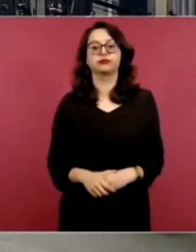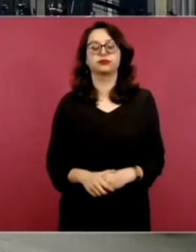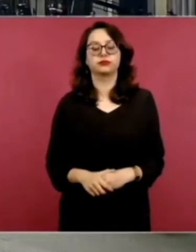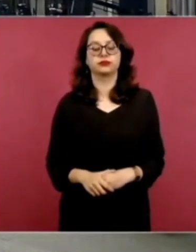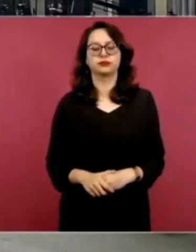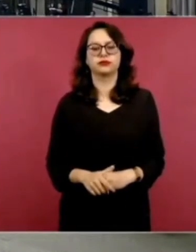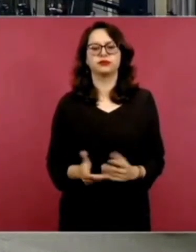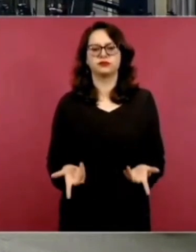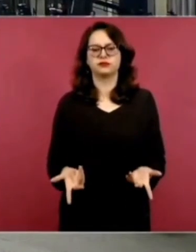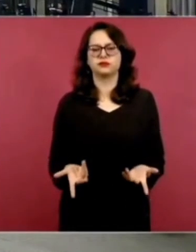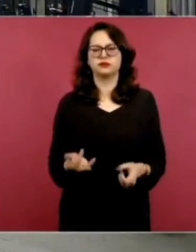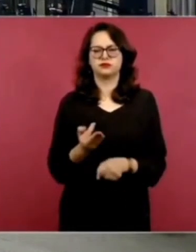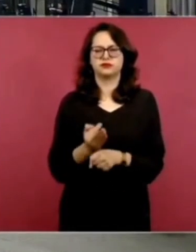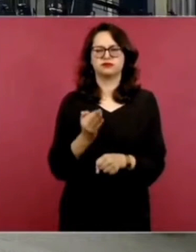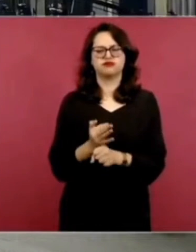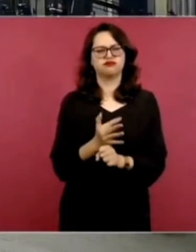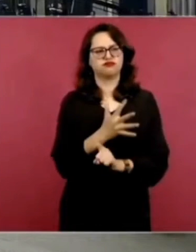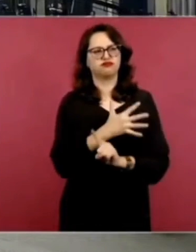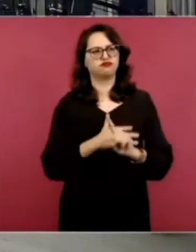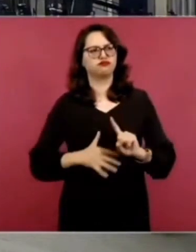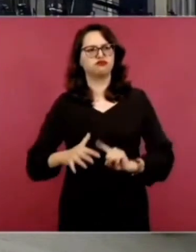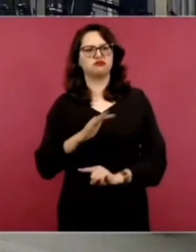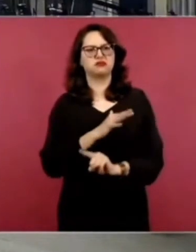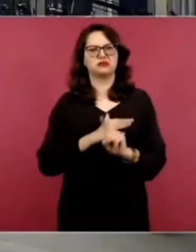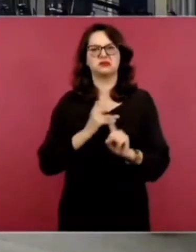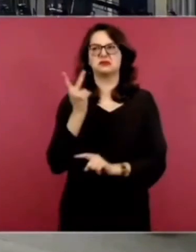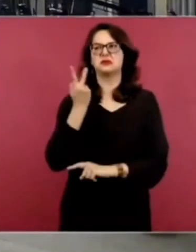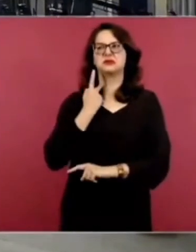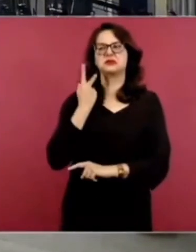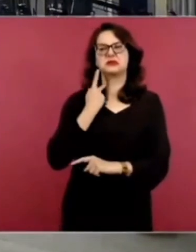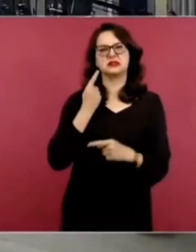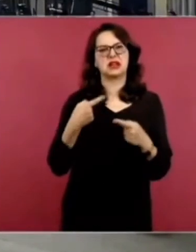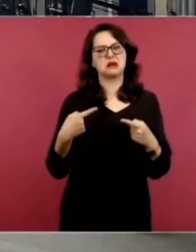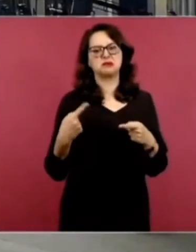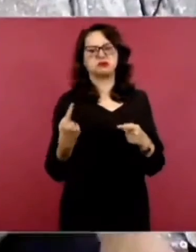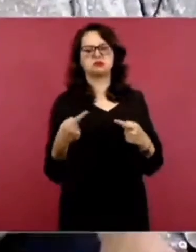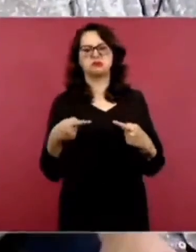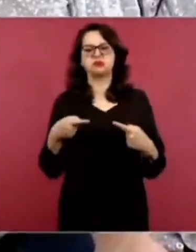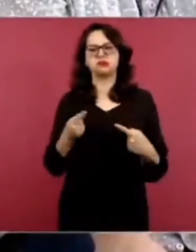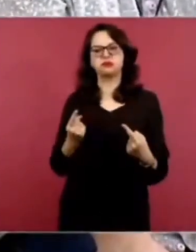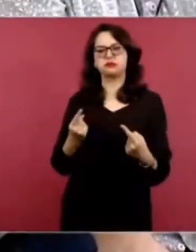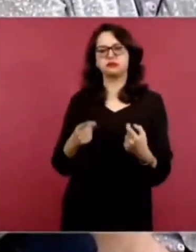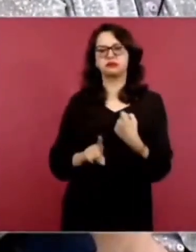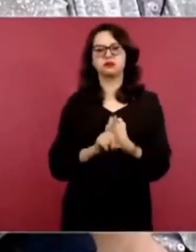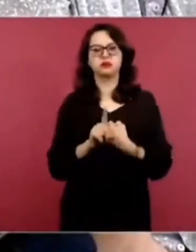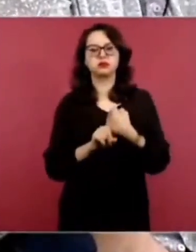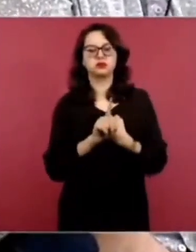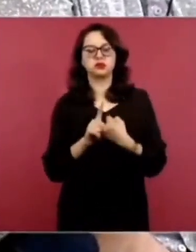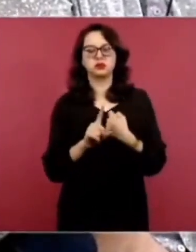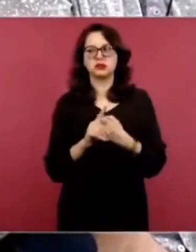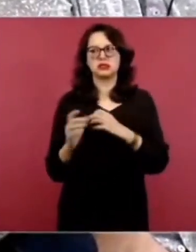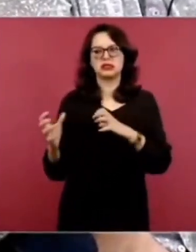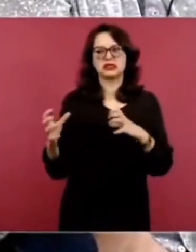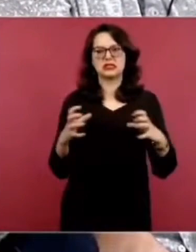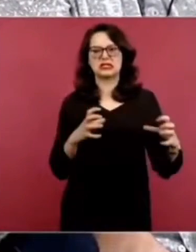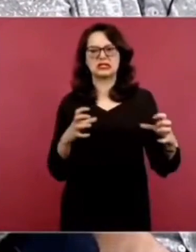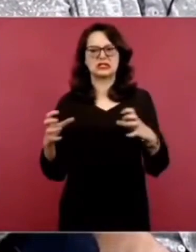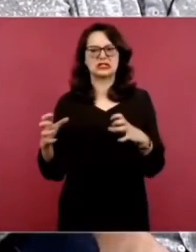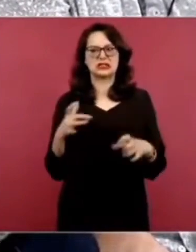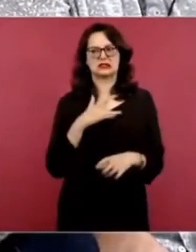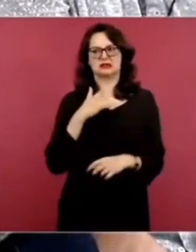sectores está algo crispado. ¿Qué llamado haría usted a los actores políticos para